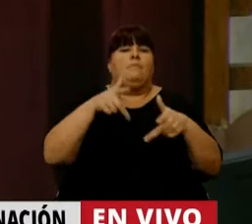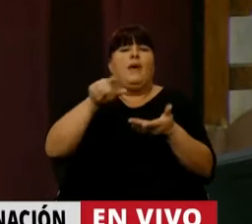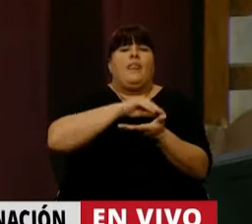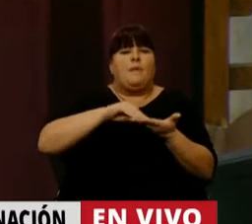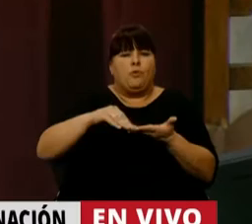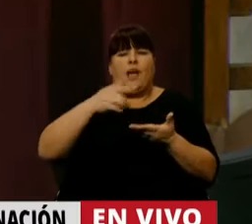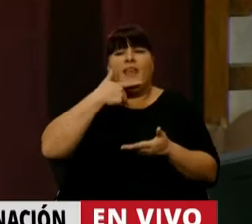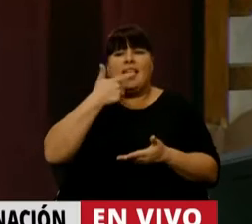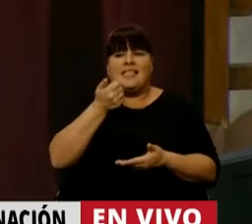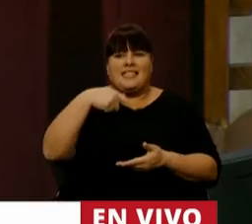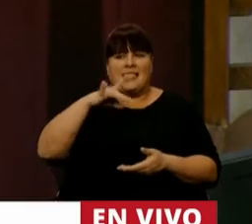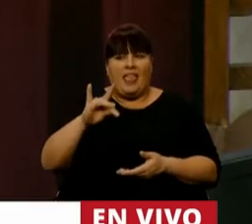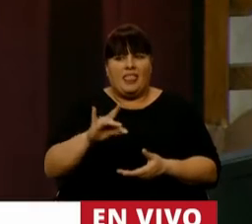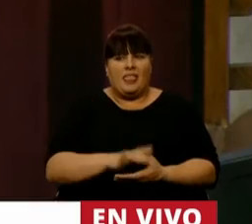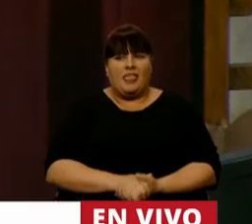la diputada Nancy Sanz.